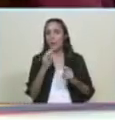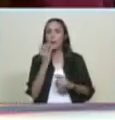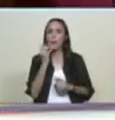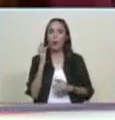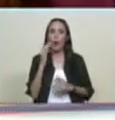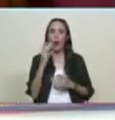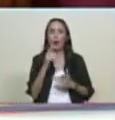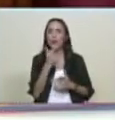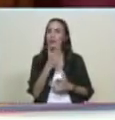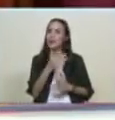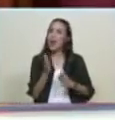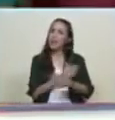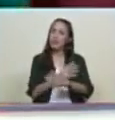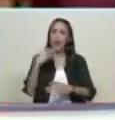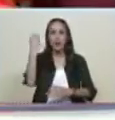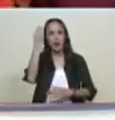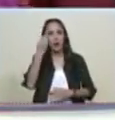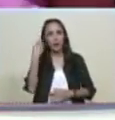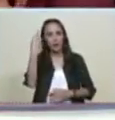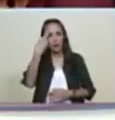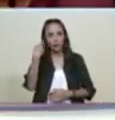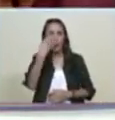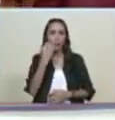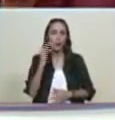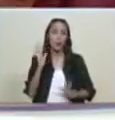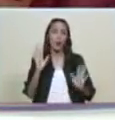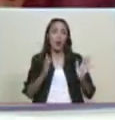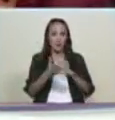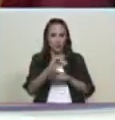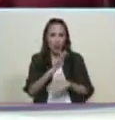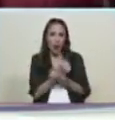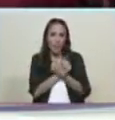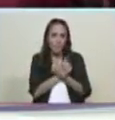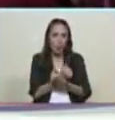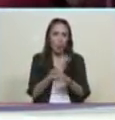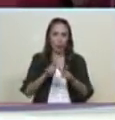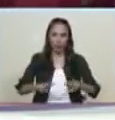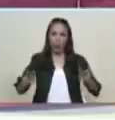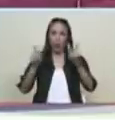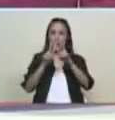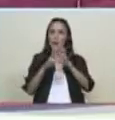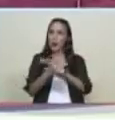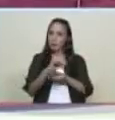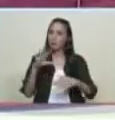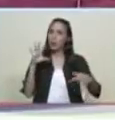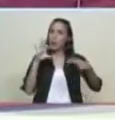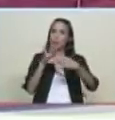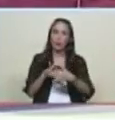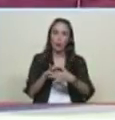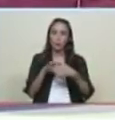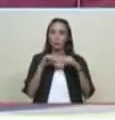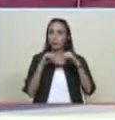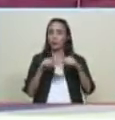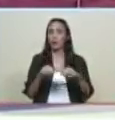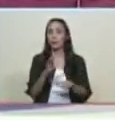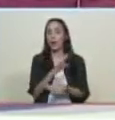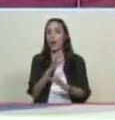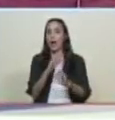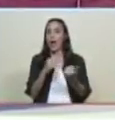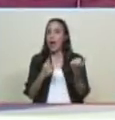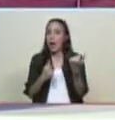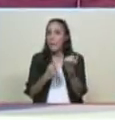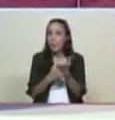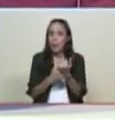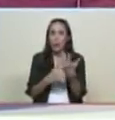reflexión ahorita los que amamos construimos los que amamos nos unimos nos encontramos celebramos en amistad